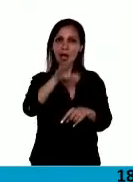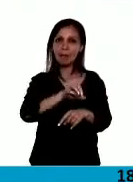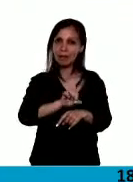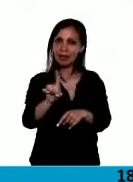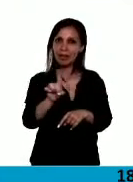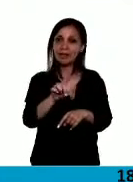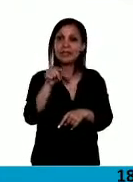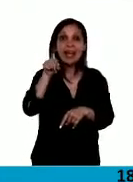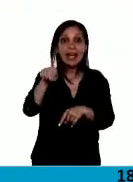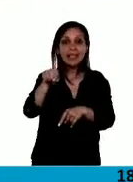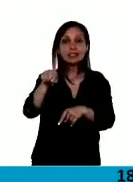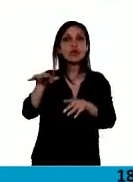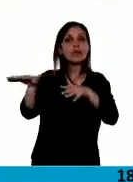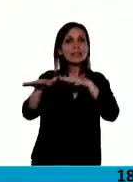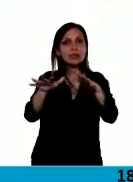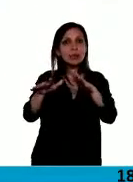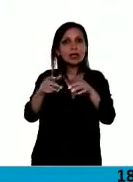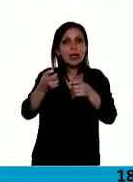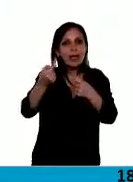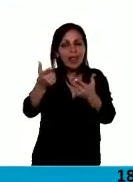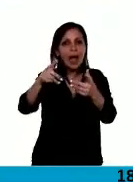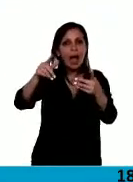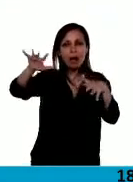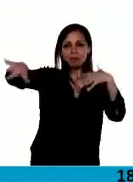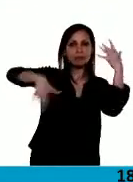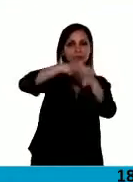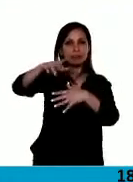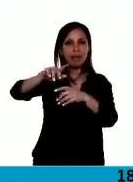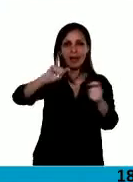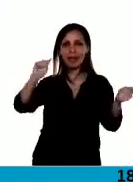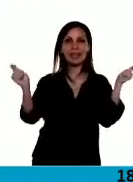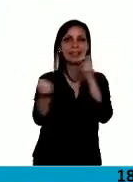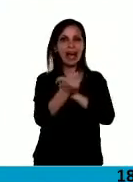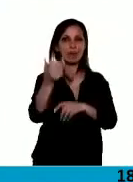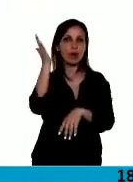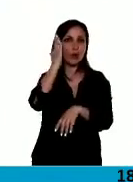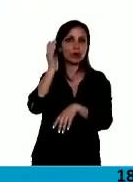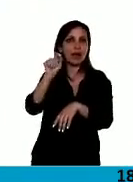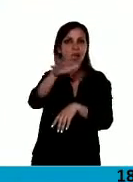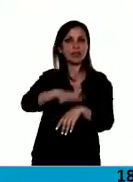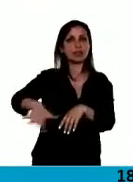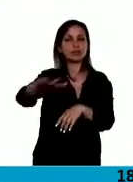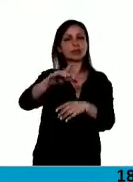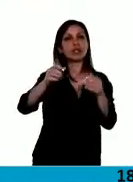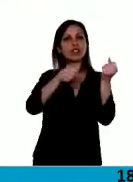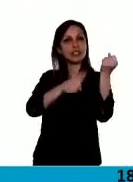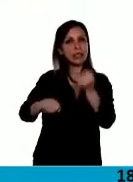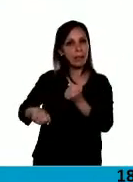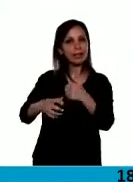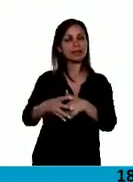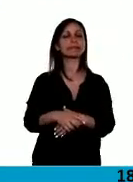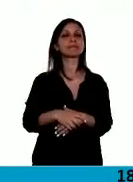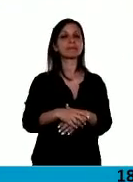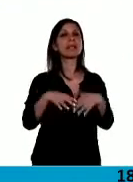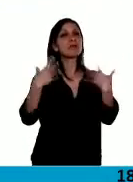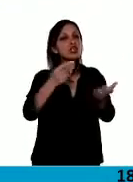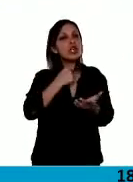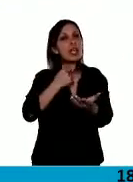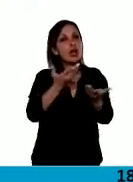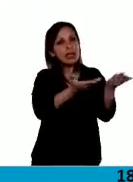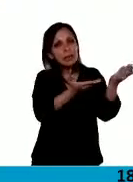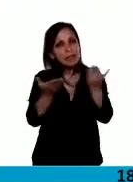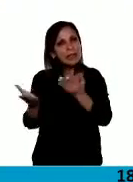Esto es un hecho político que va a revolucionar culturalmente a todo el pueblo de José C. Paz. Por eso, quiero invitarlos